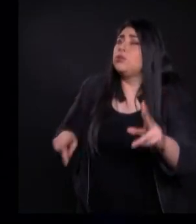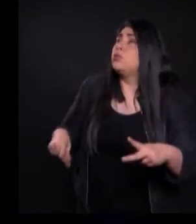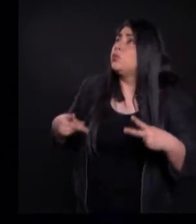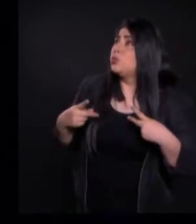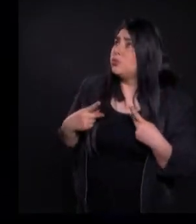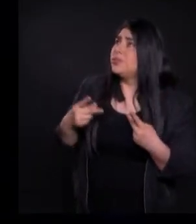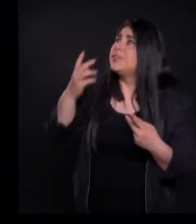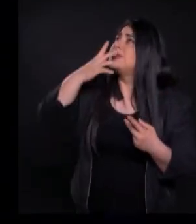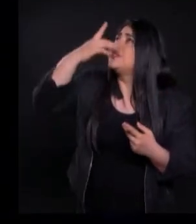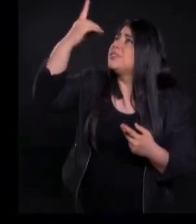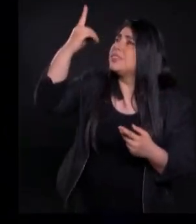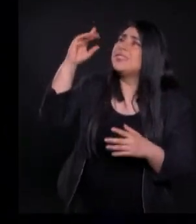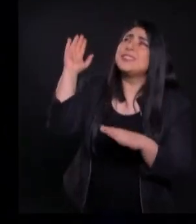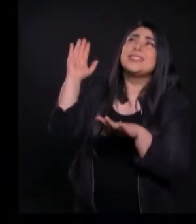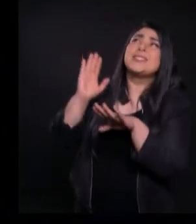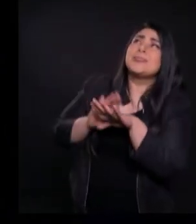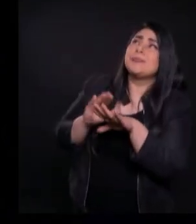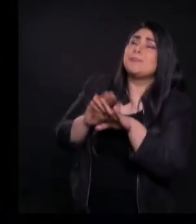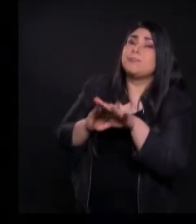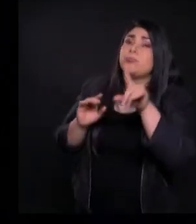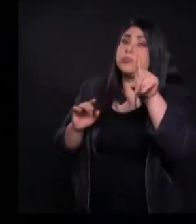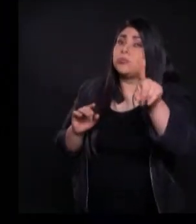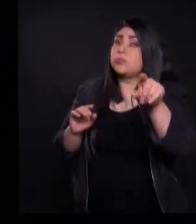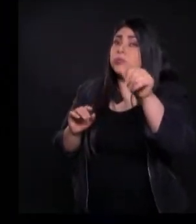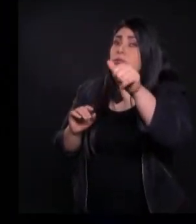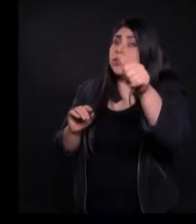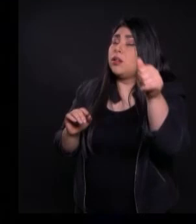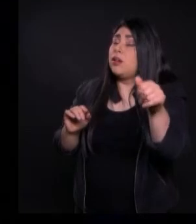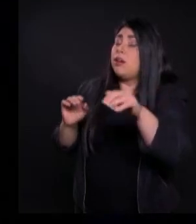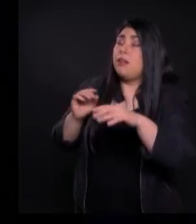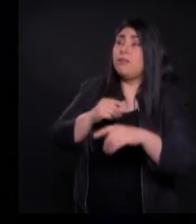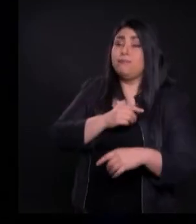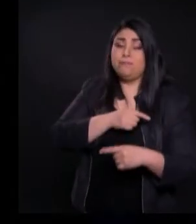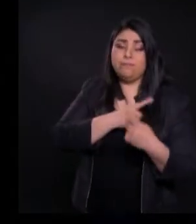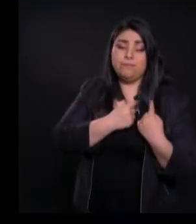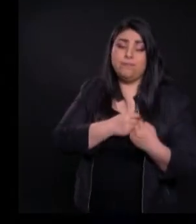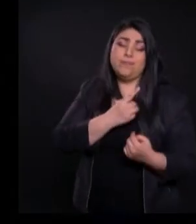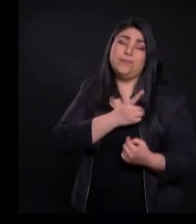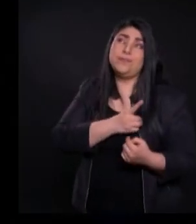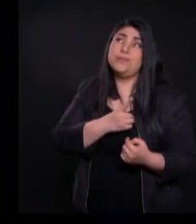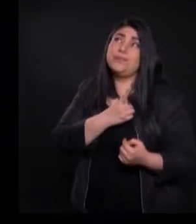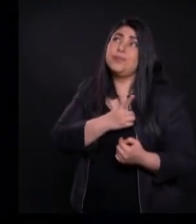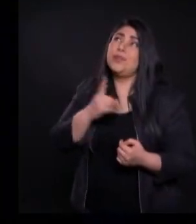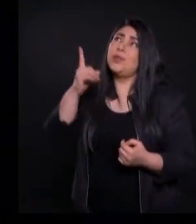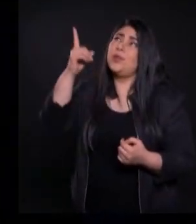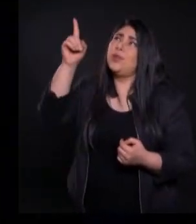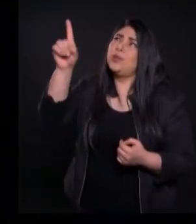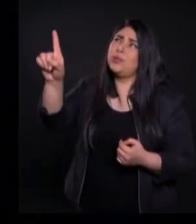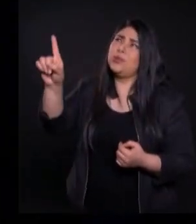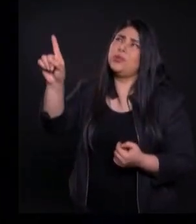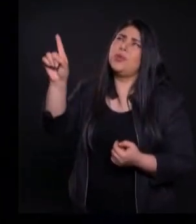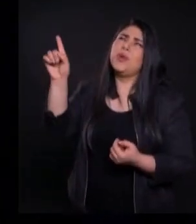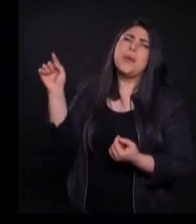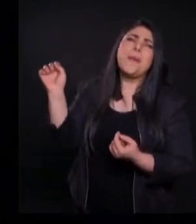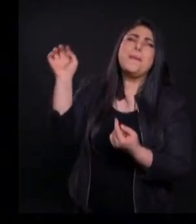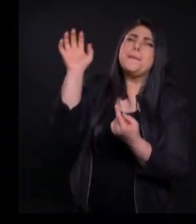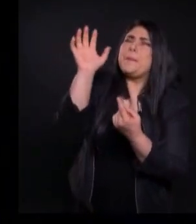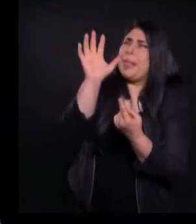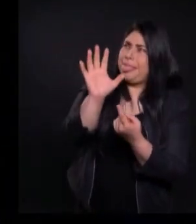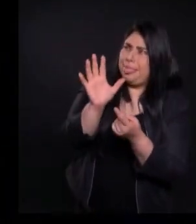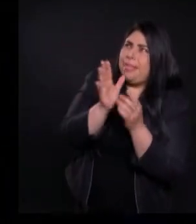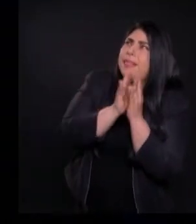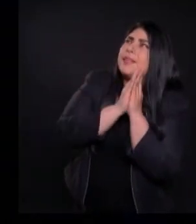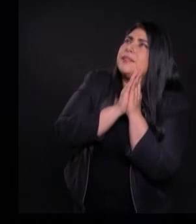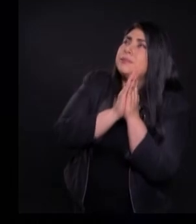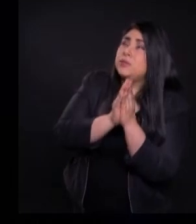También oro Por sus Peticiones Y sus Anhelos Para que Tu cumplas Señor Aquello Por lo cual Han estado Creyendo Porque yo Declaro